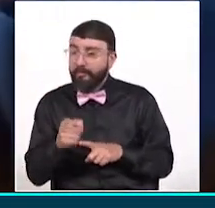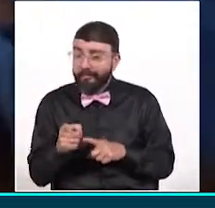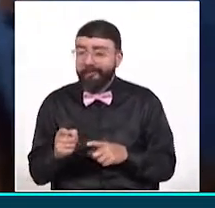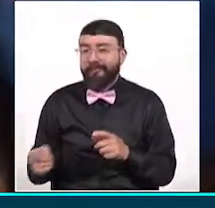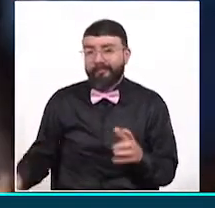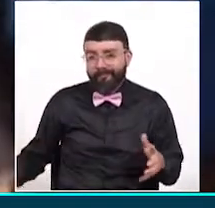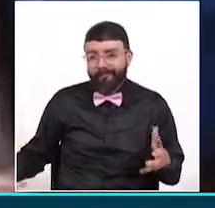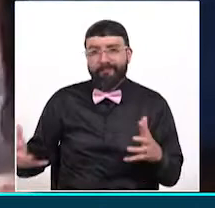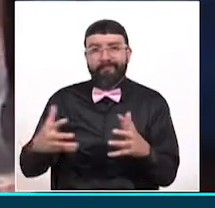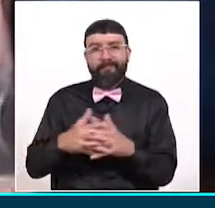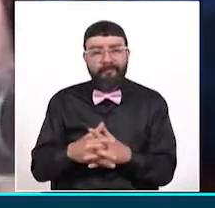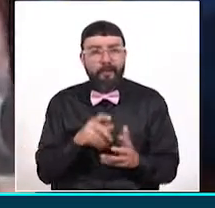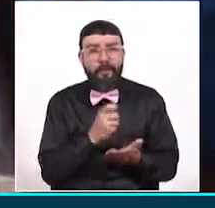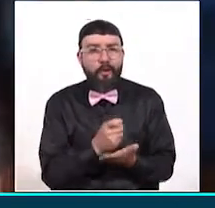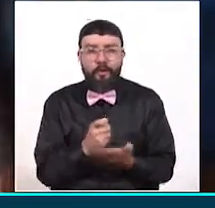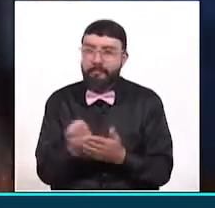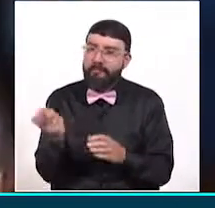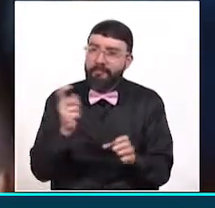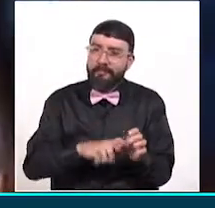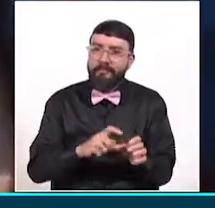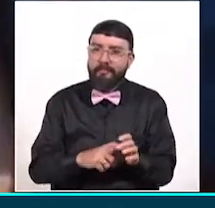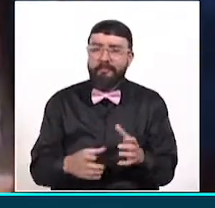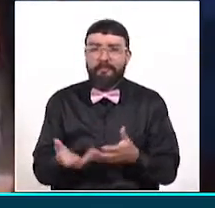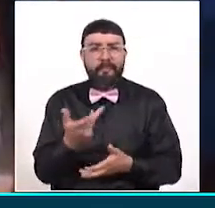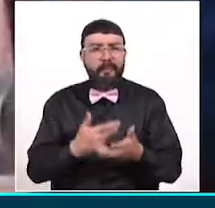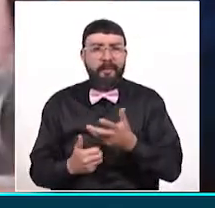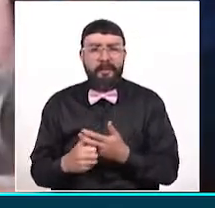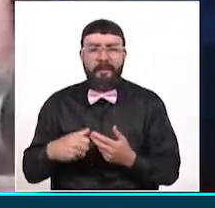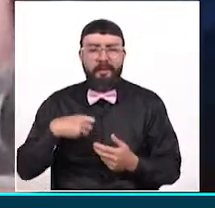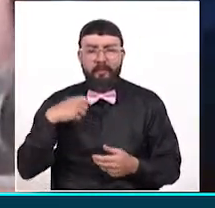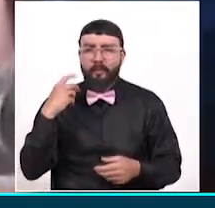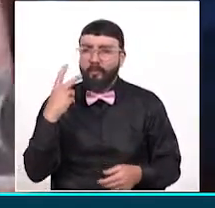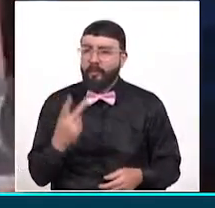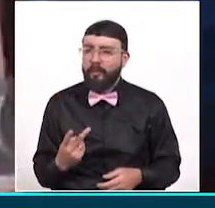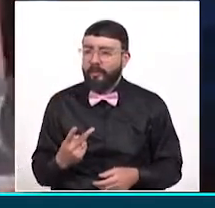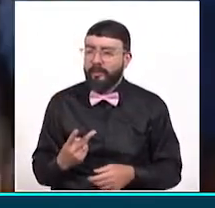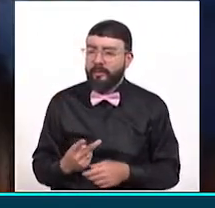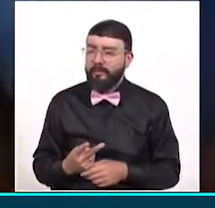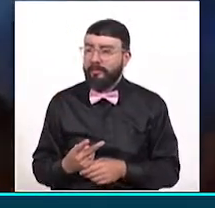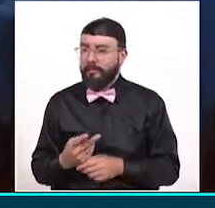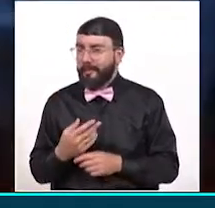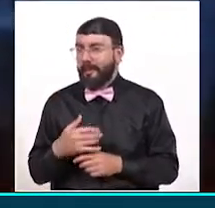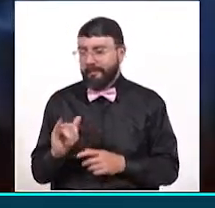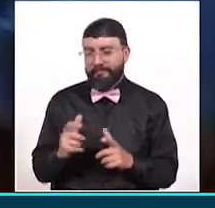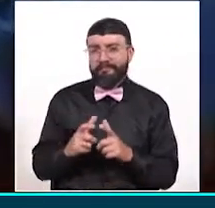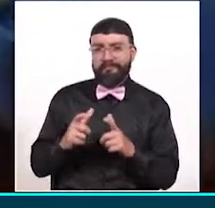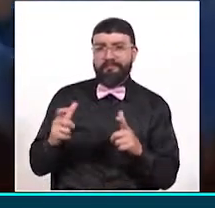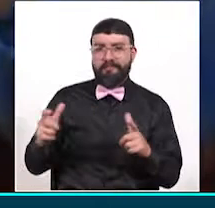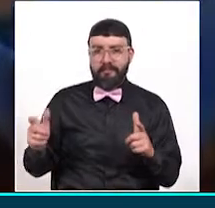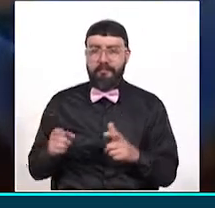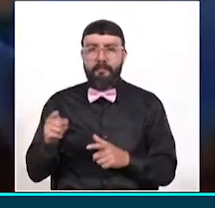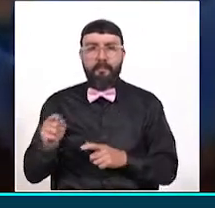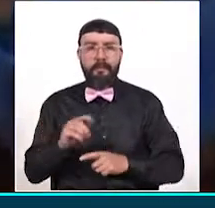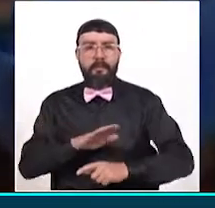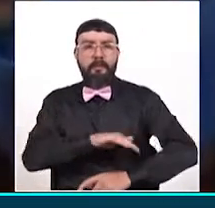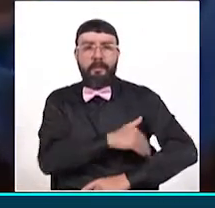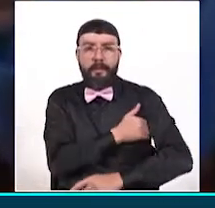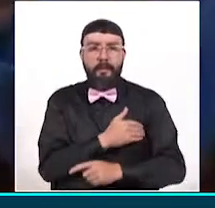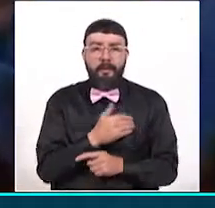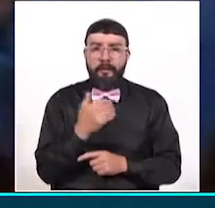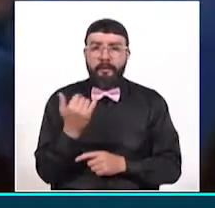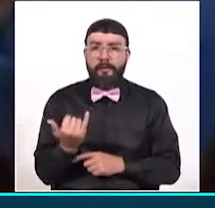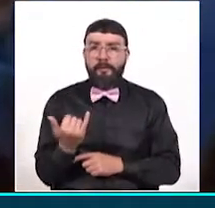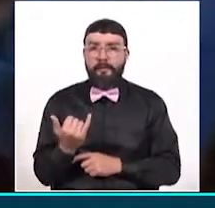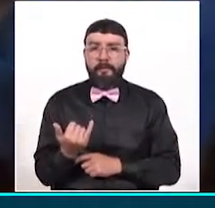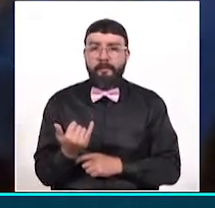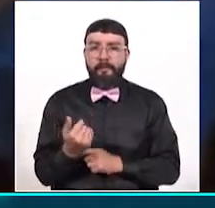en este momento dos alianzas en marcha, que esto es en convenio con el Ministerio de Agricultura